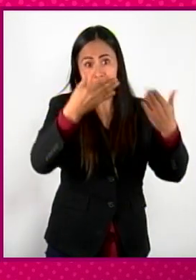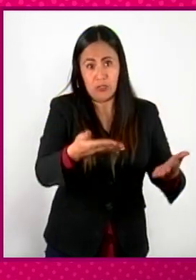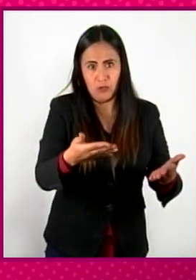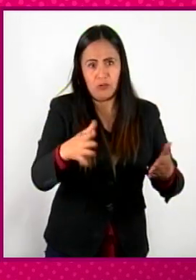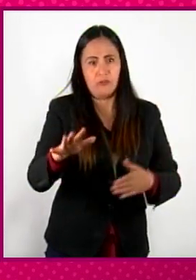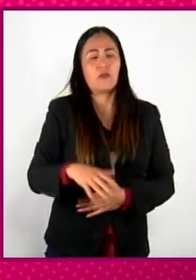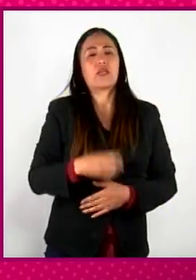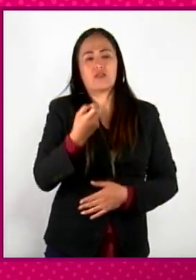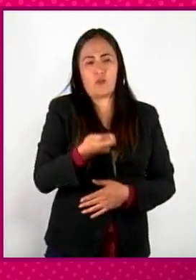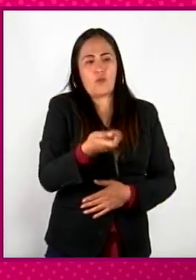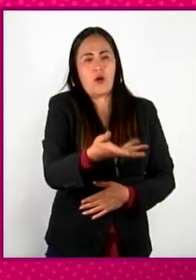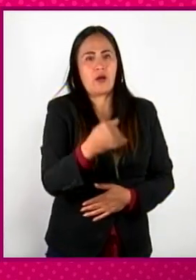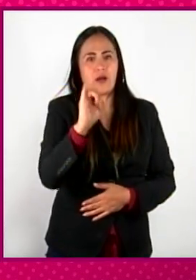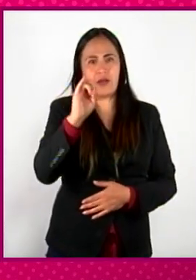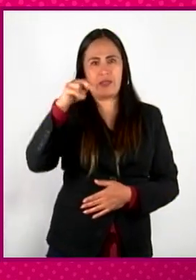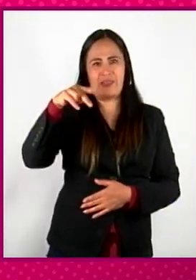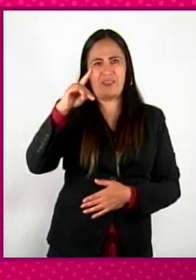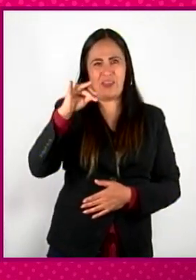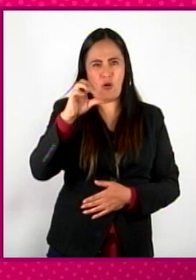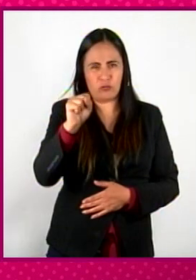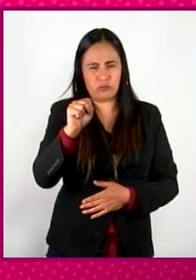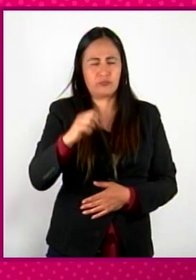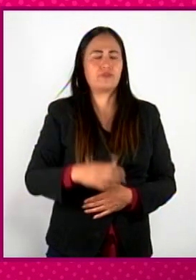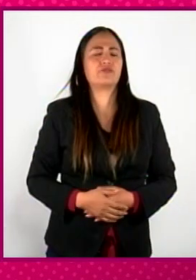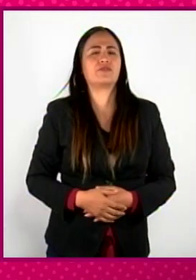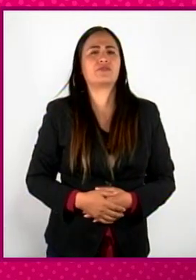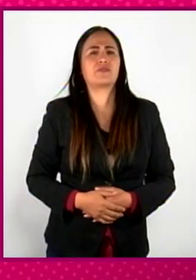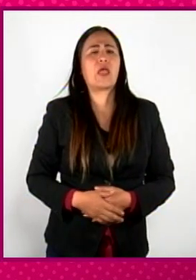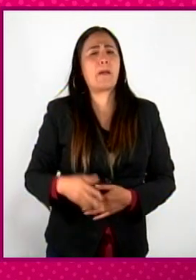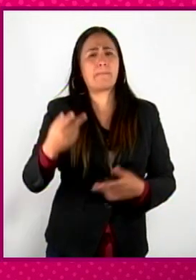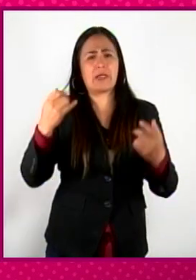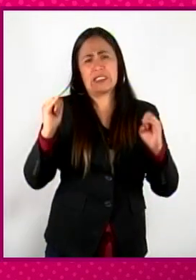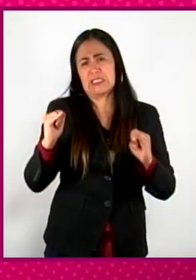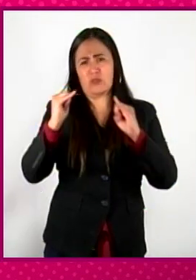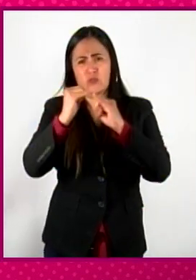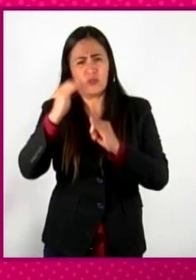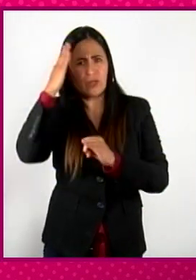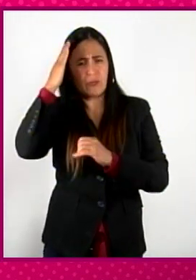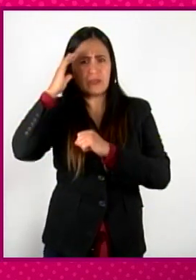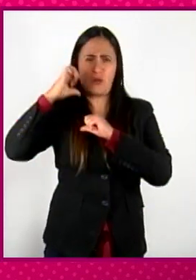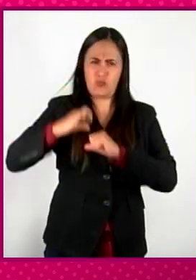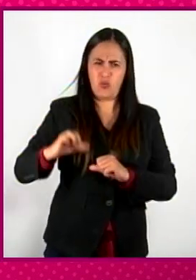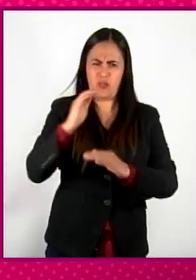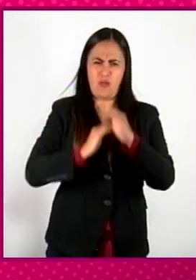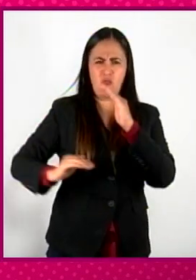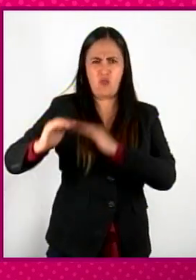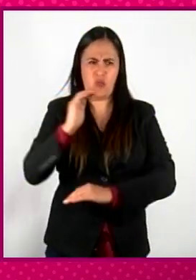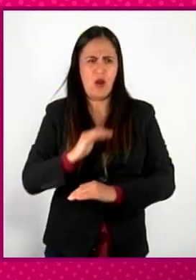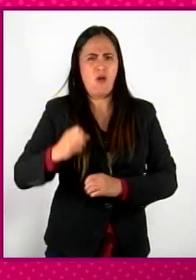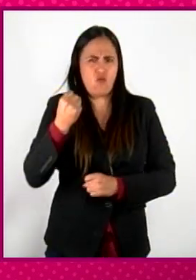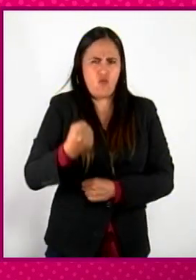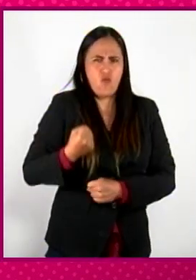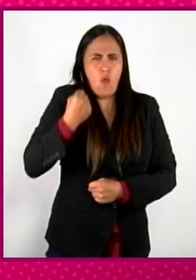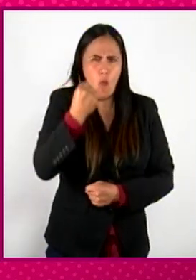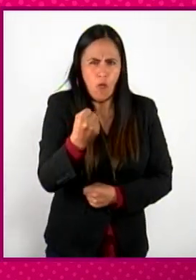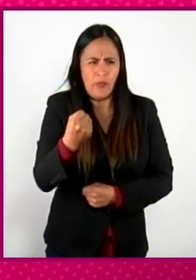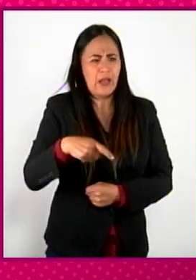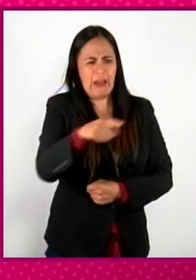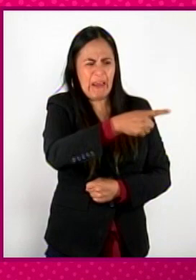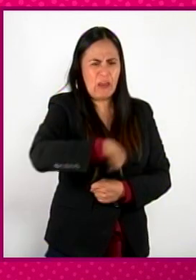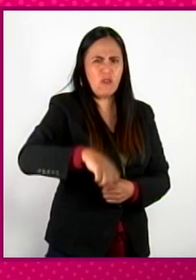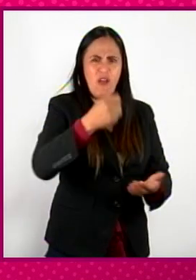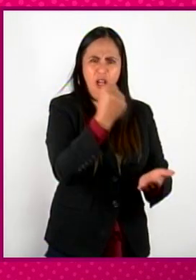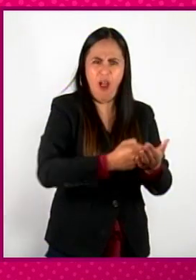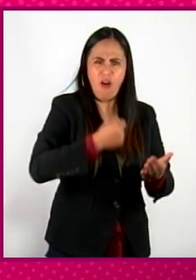a Asia. Entonces se les llama indios. Lo que sucedió es que estos encomenderos empezaron a tener muchísimo poder y a tener toda la mano de obra indígena. Entonces